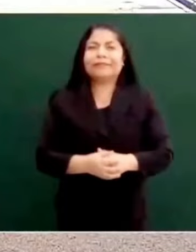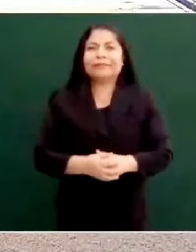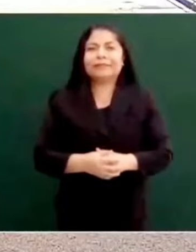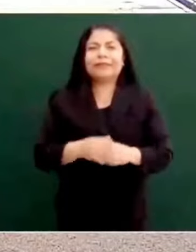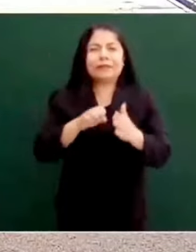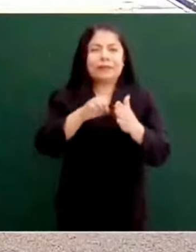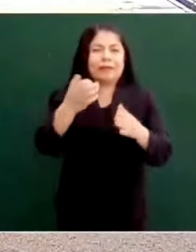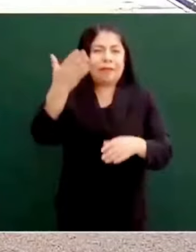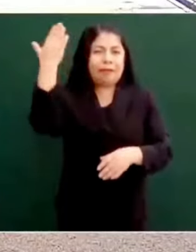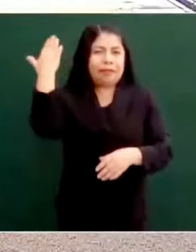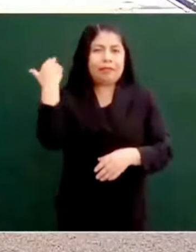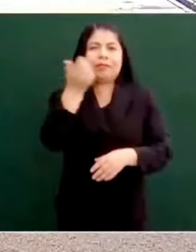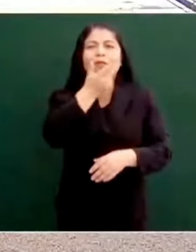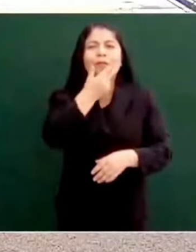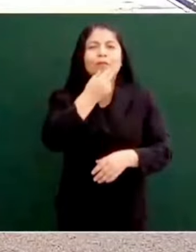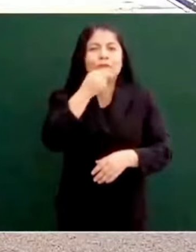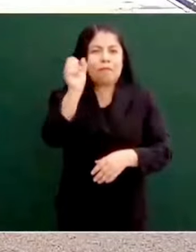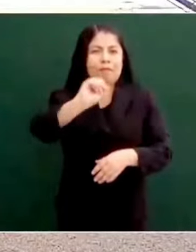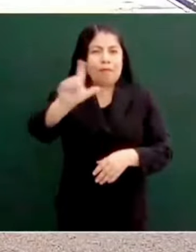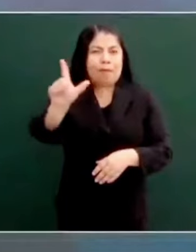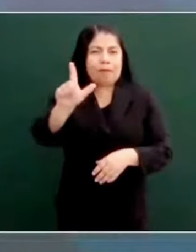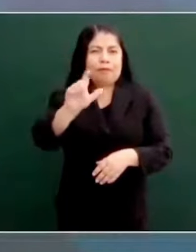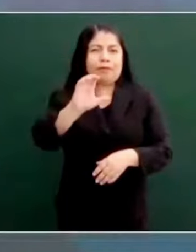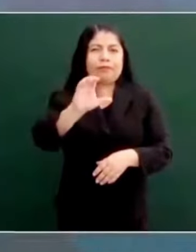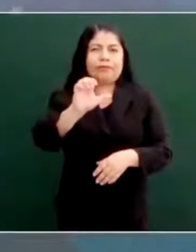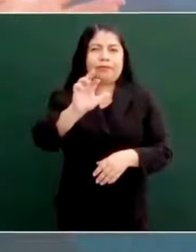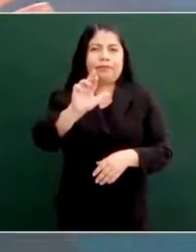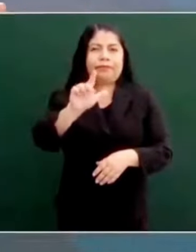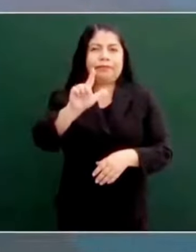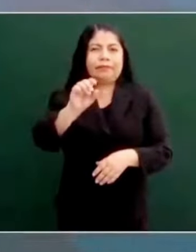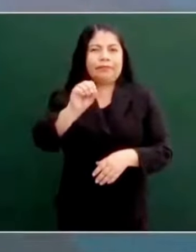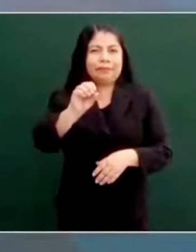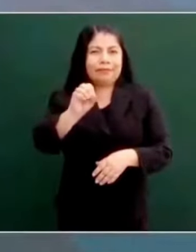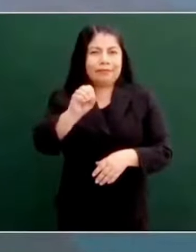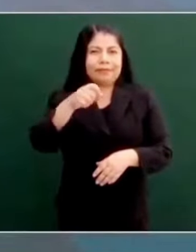Quintero, un sábado,